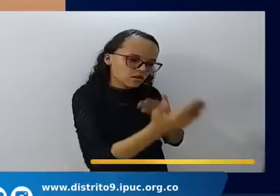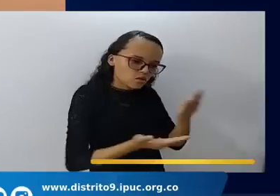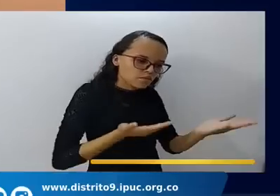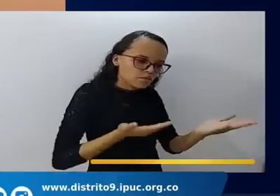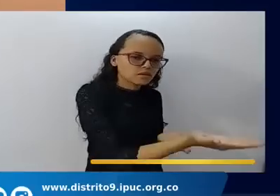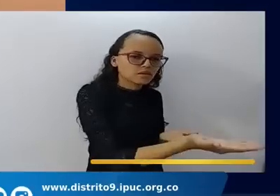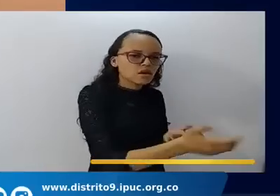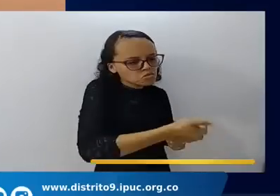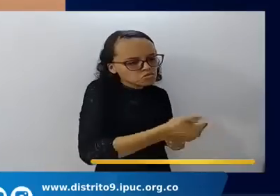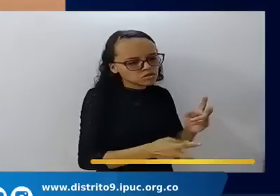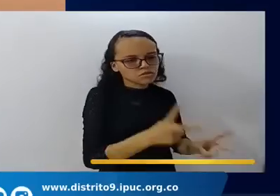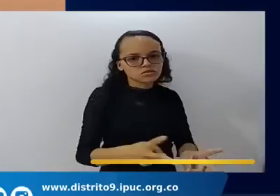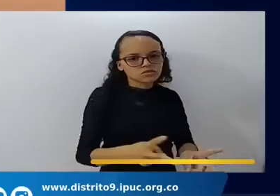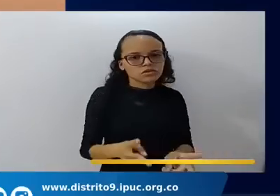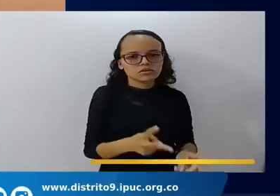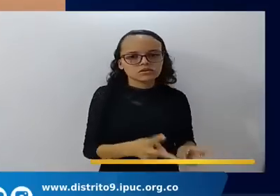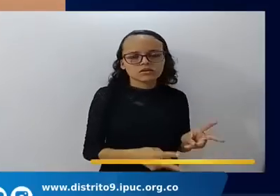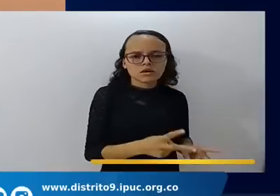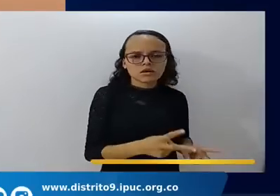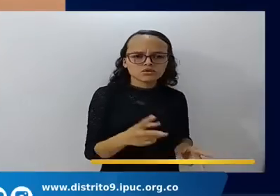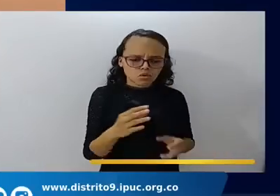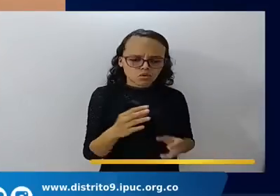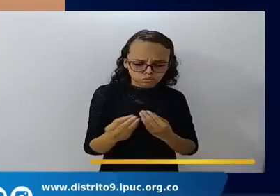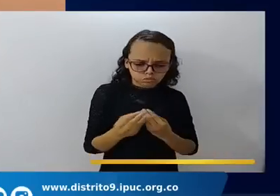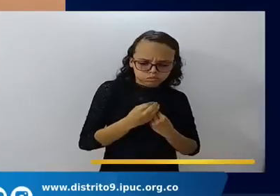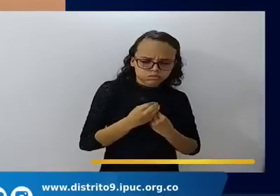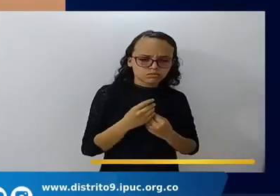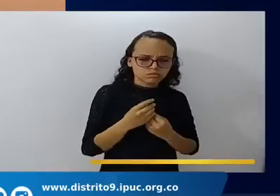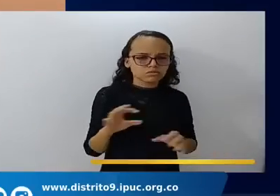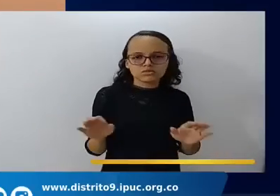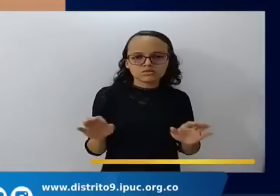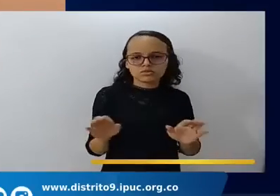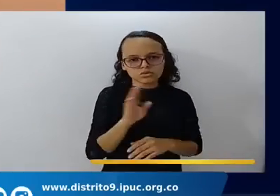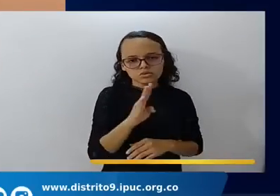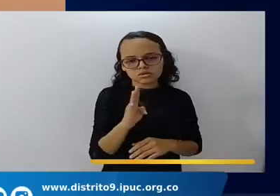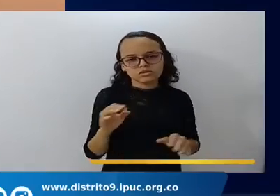Sin alterar absolutamente nada.